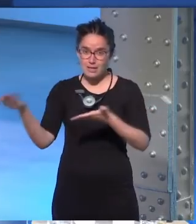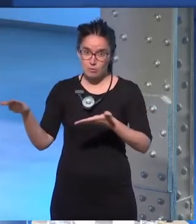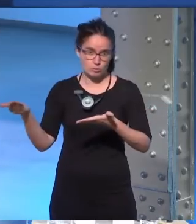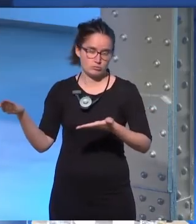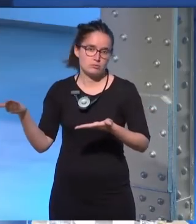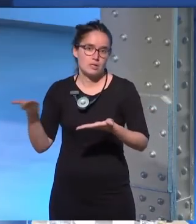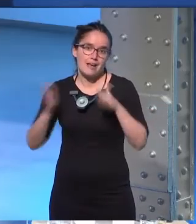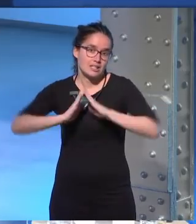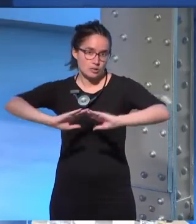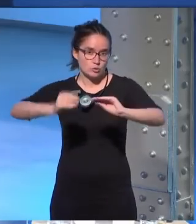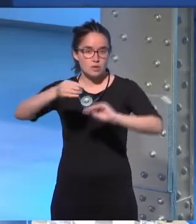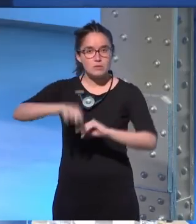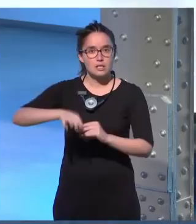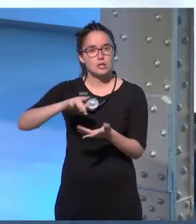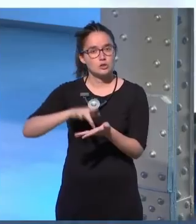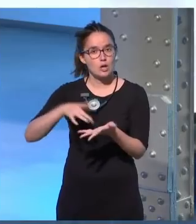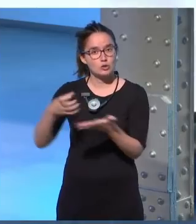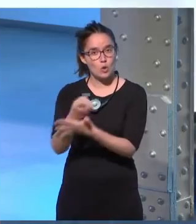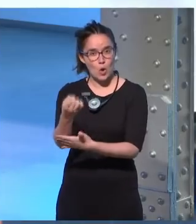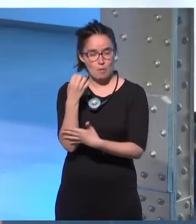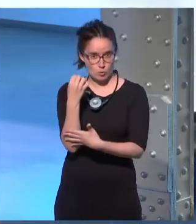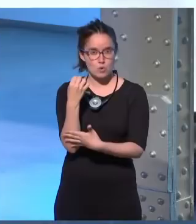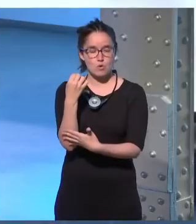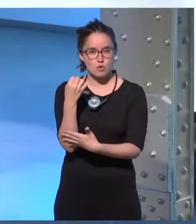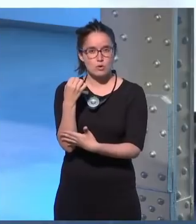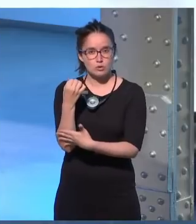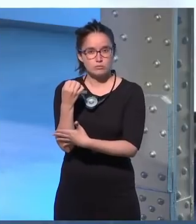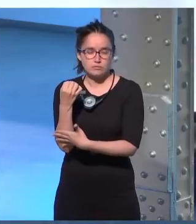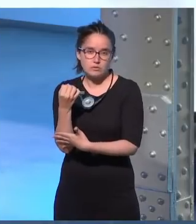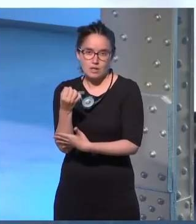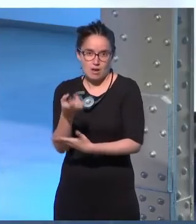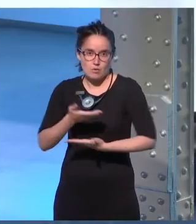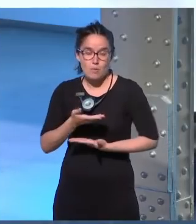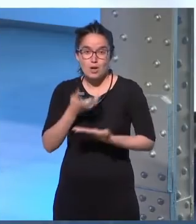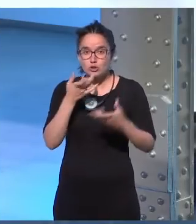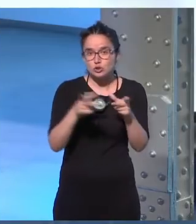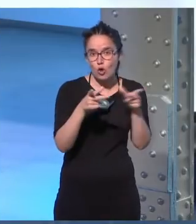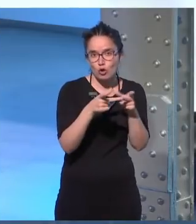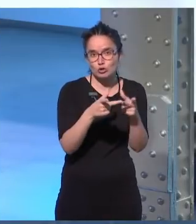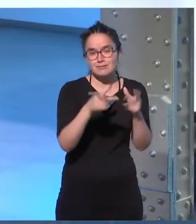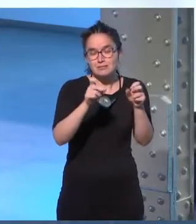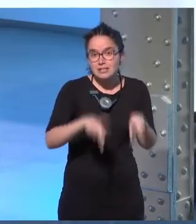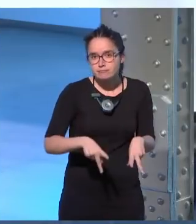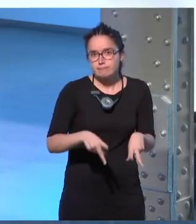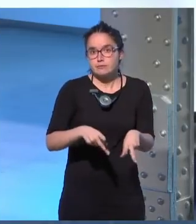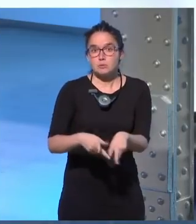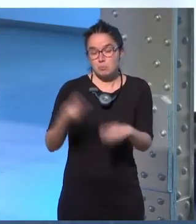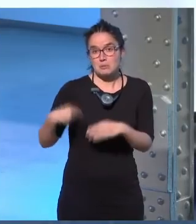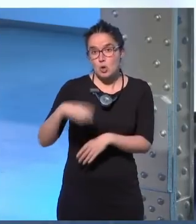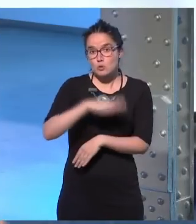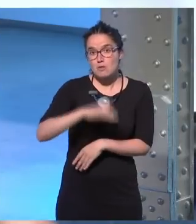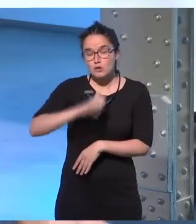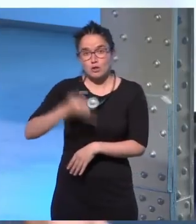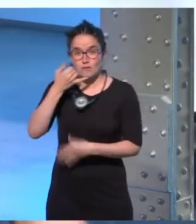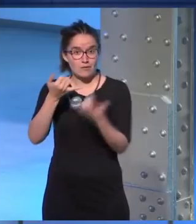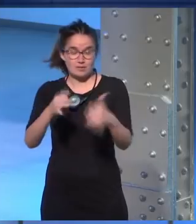la que no deja de ser su casa y que nos den todo el apoyo que nos dan, porque sin socios como Espacio Fundación el festival no sería